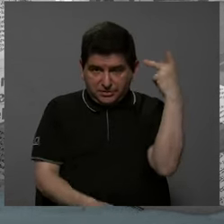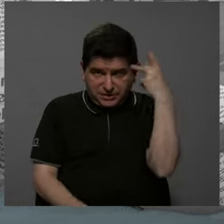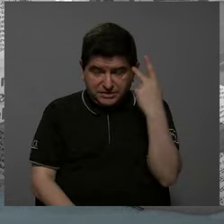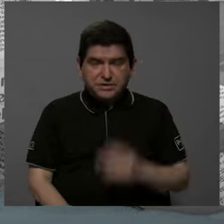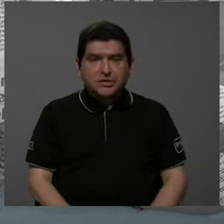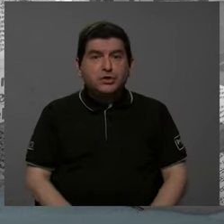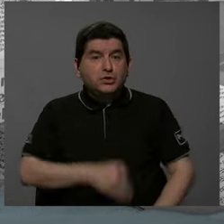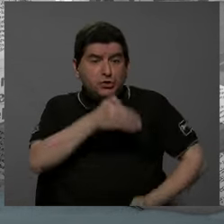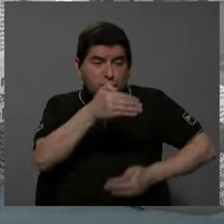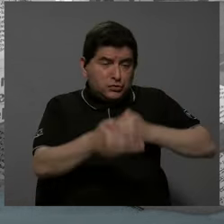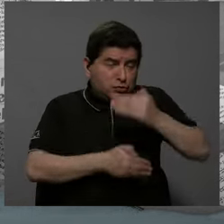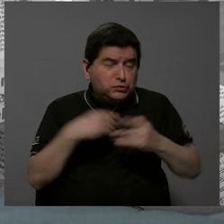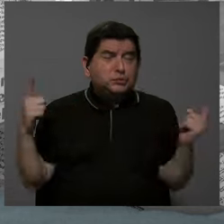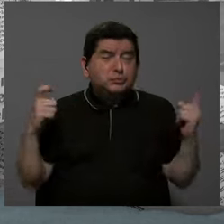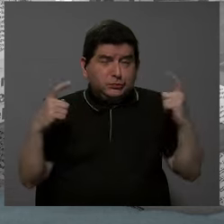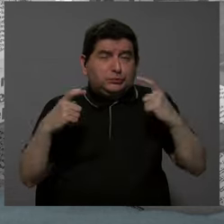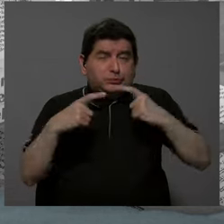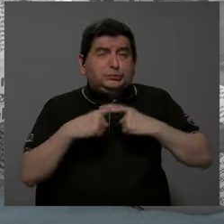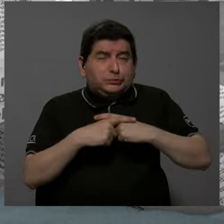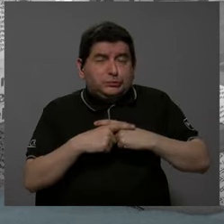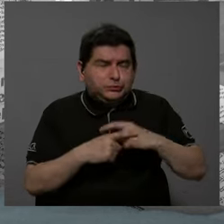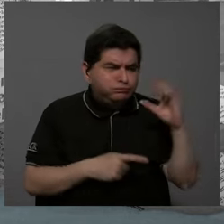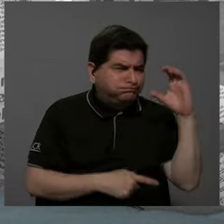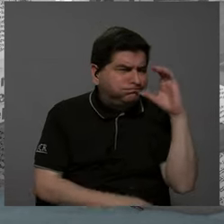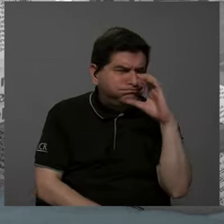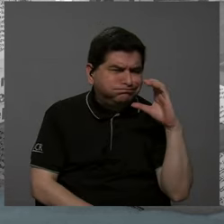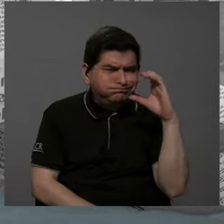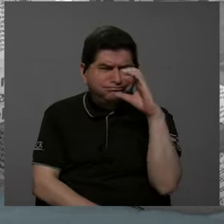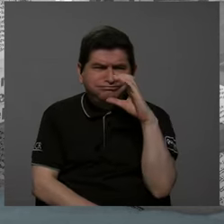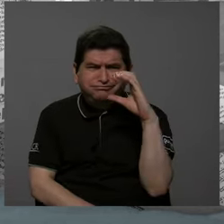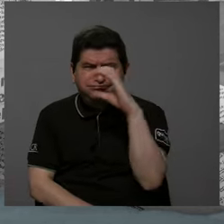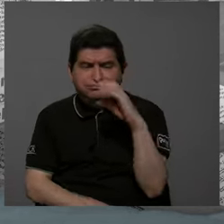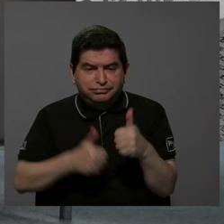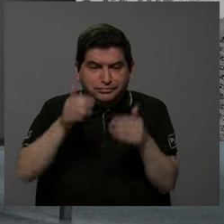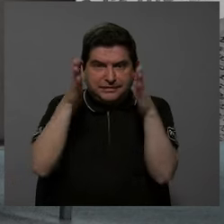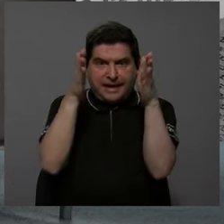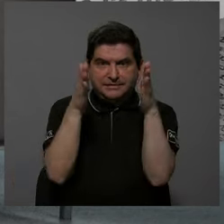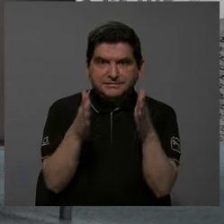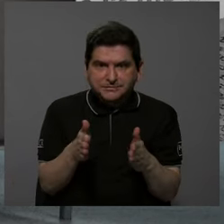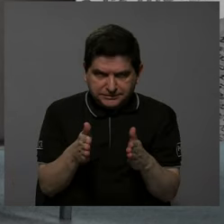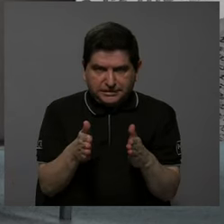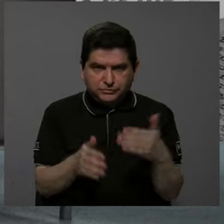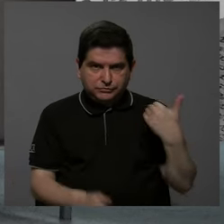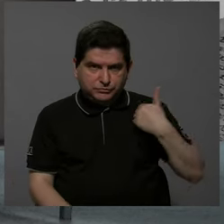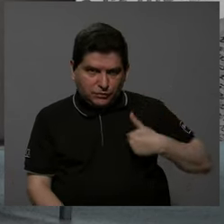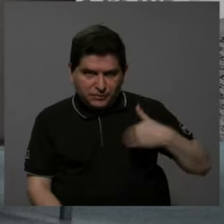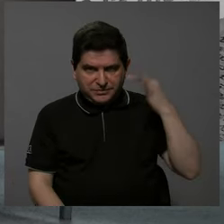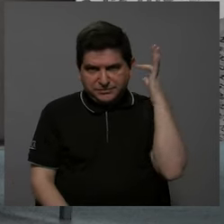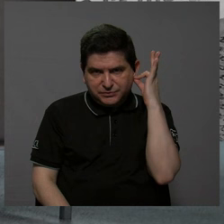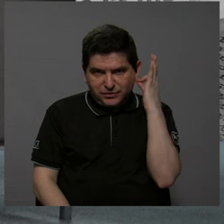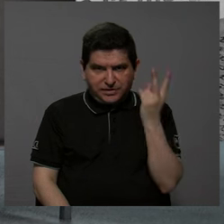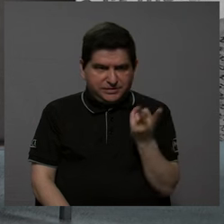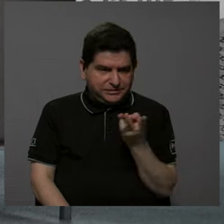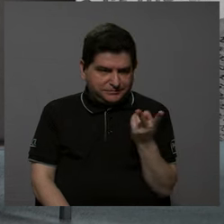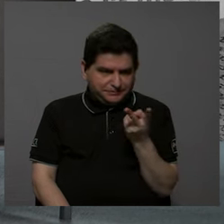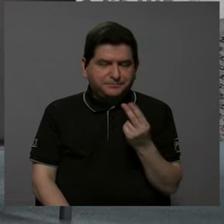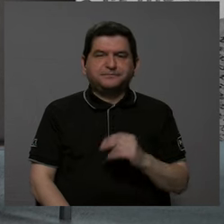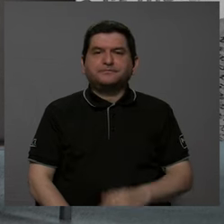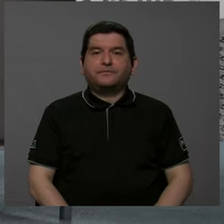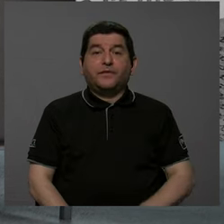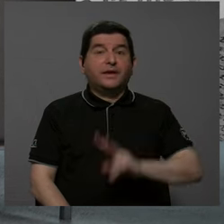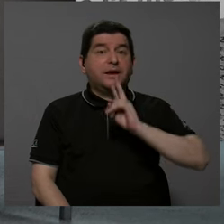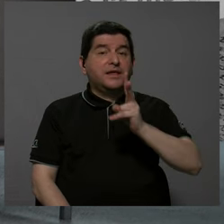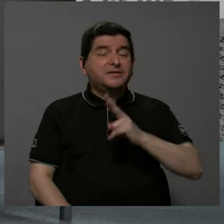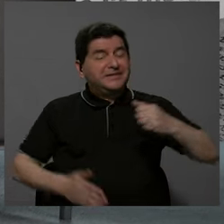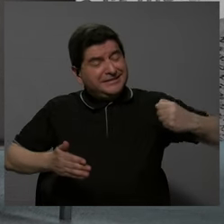un proceso complicado, ¿verdad? De búsqueda de candidaturas, tanto de varones como de mujeres. Y es realmente